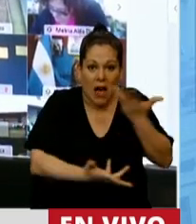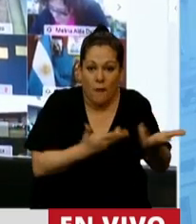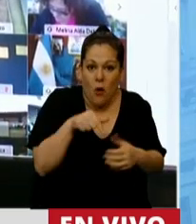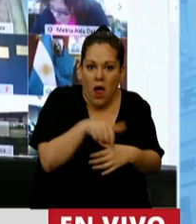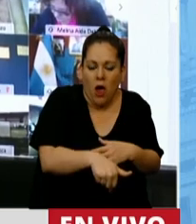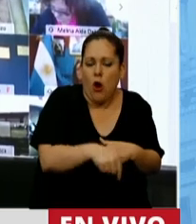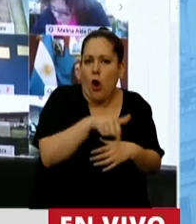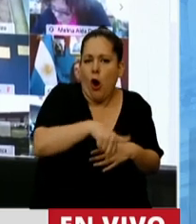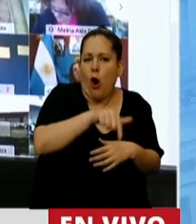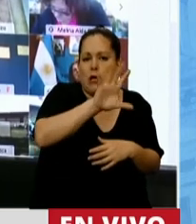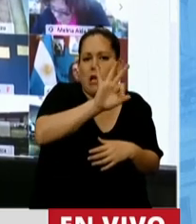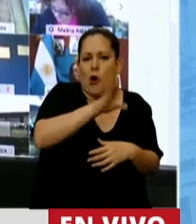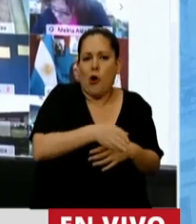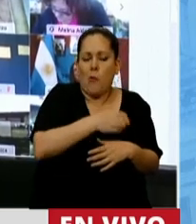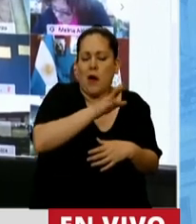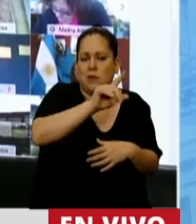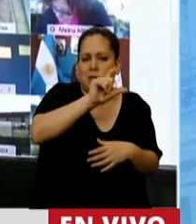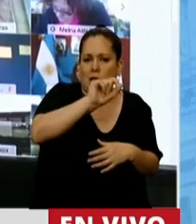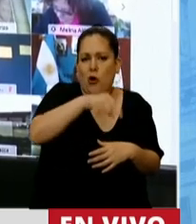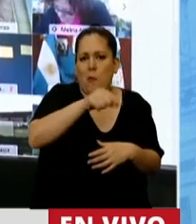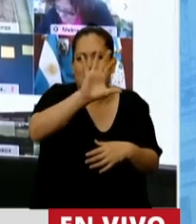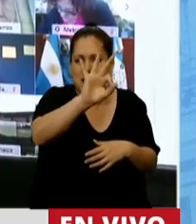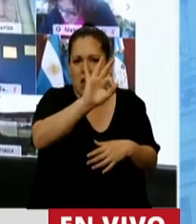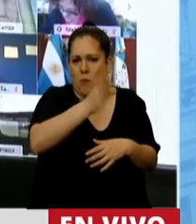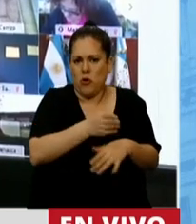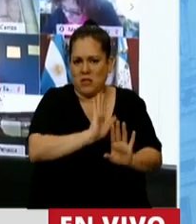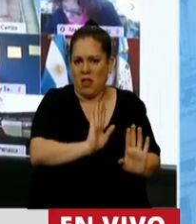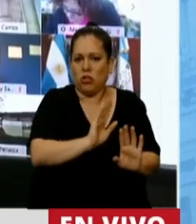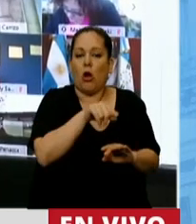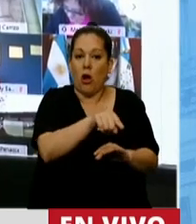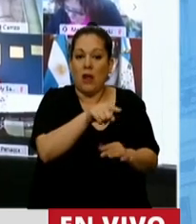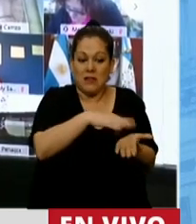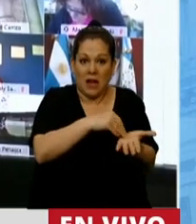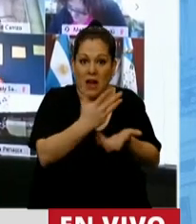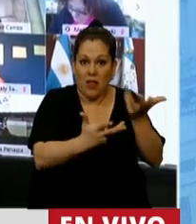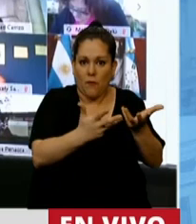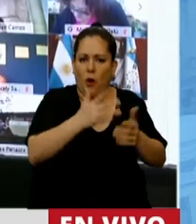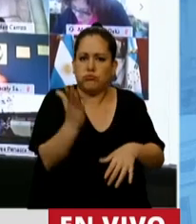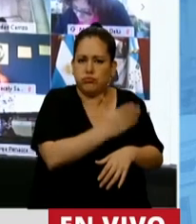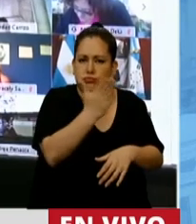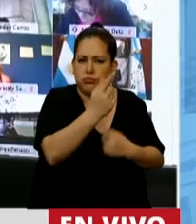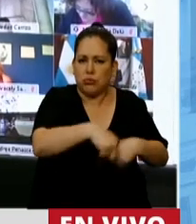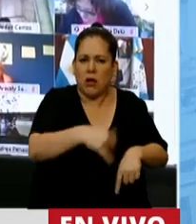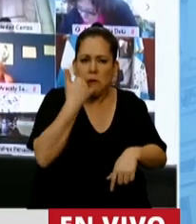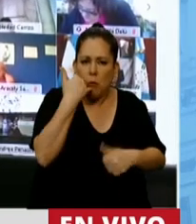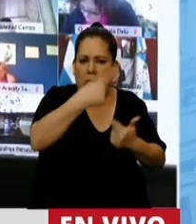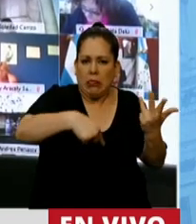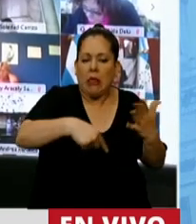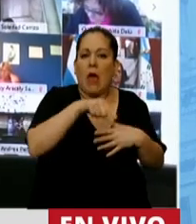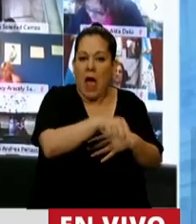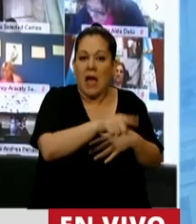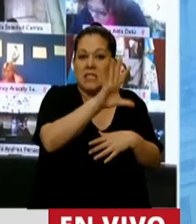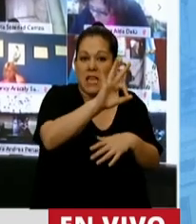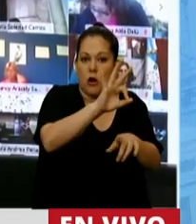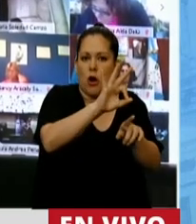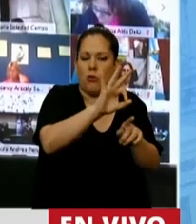,0, todos los electrónicos que vengan de Tierra del Fuego van a tener una tasa que pasa de 0